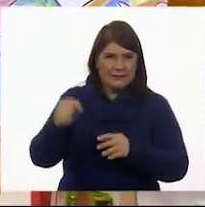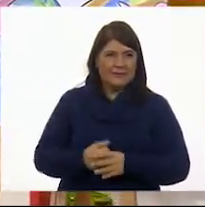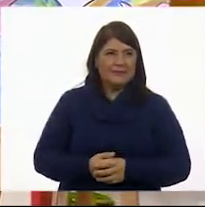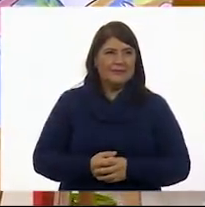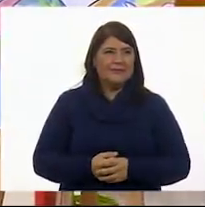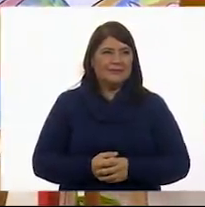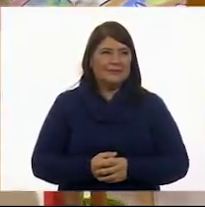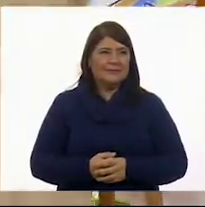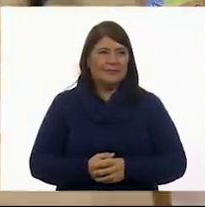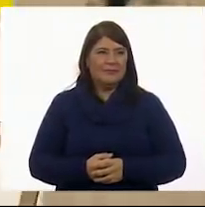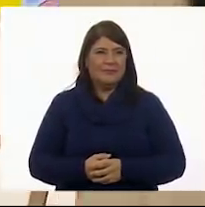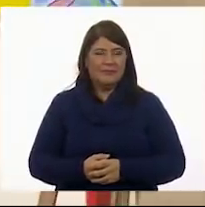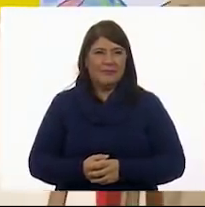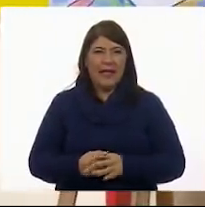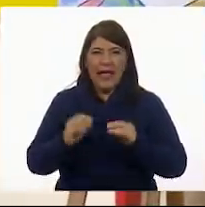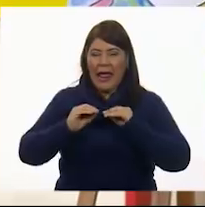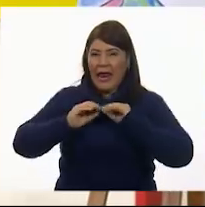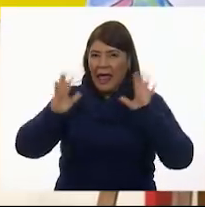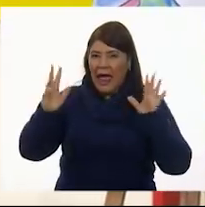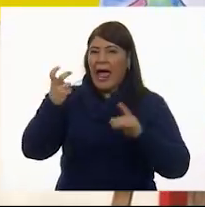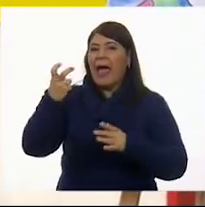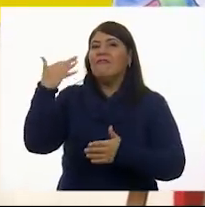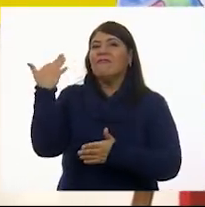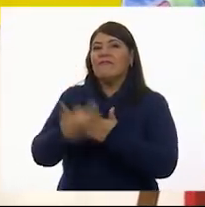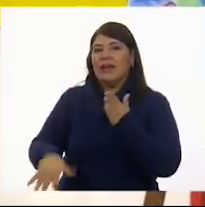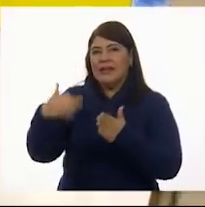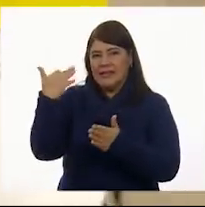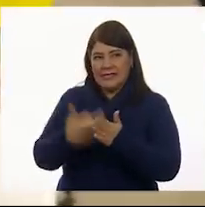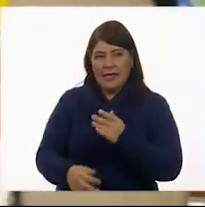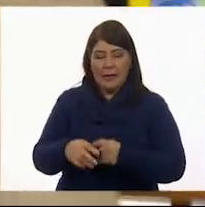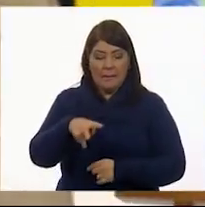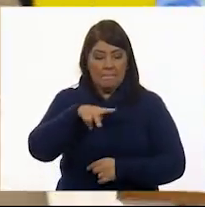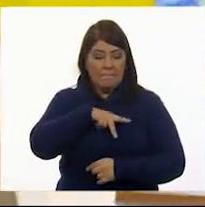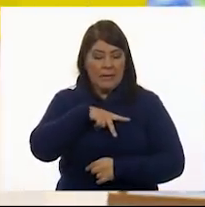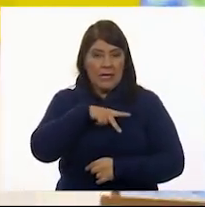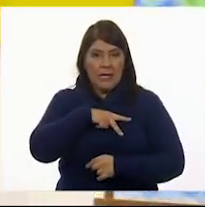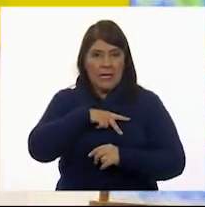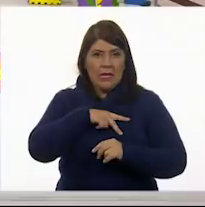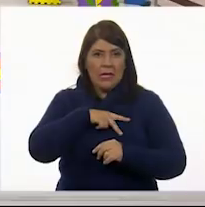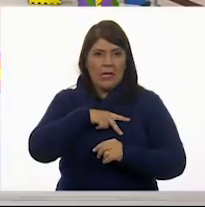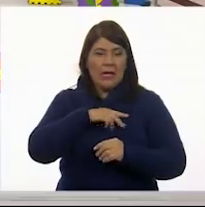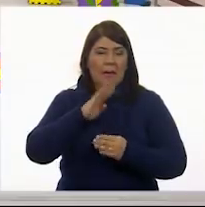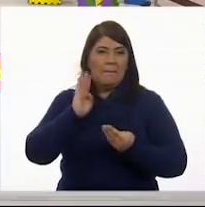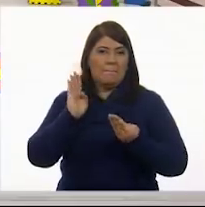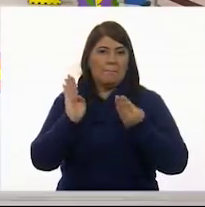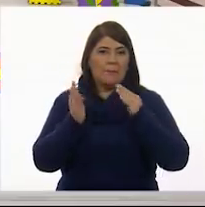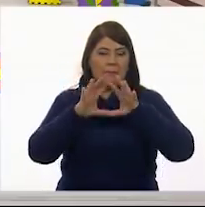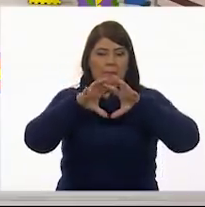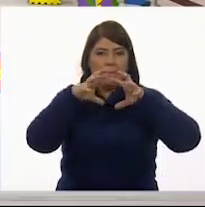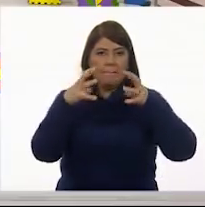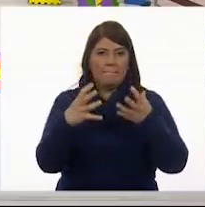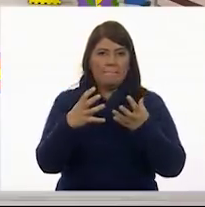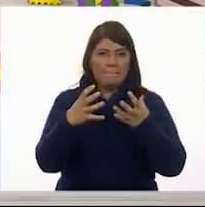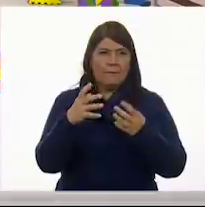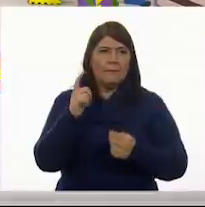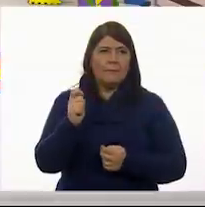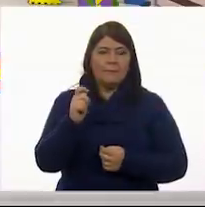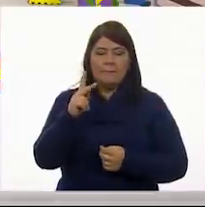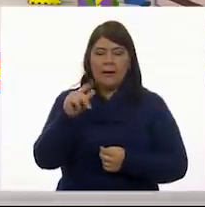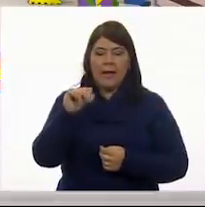Claro. Es lo que le faltaba. Dice mi planeta. Mi Porque será mi planeta.